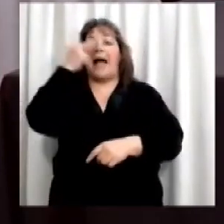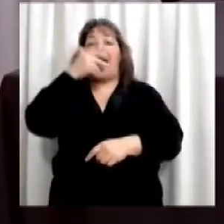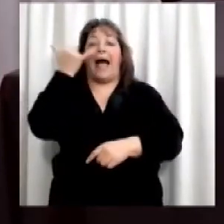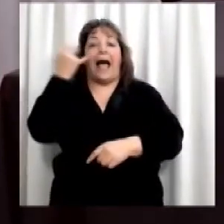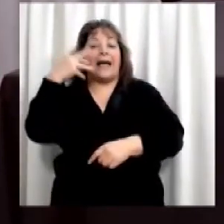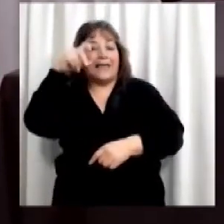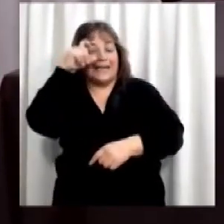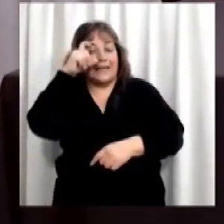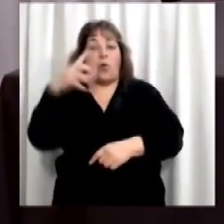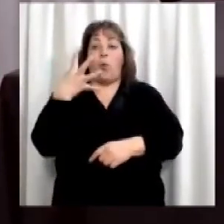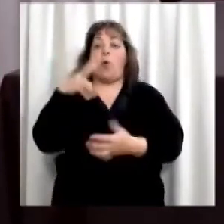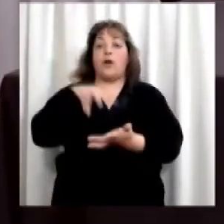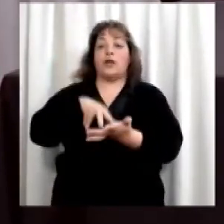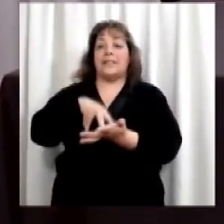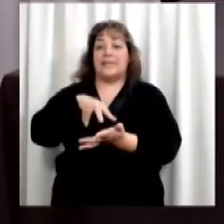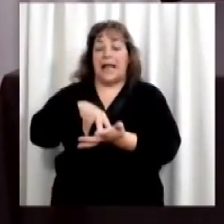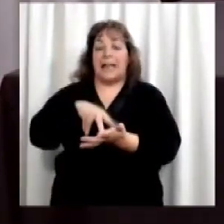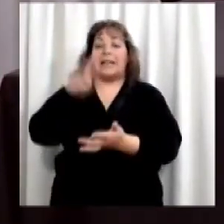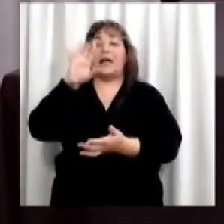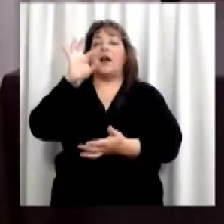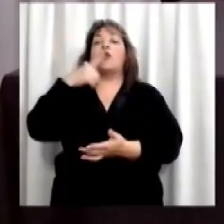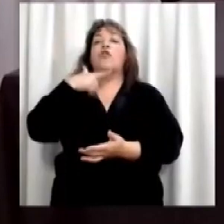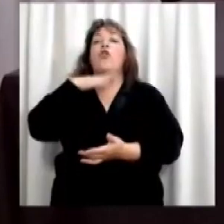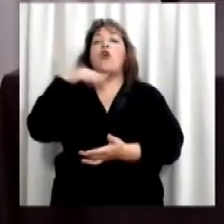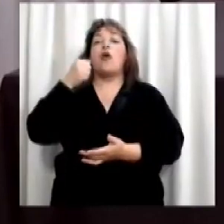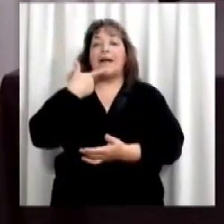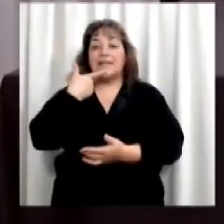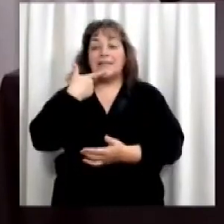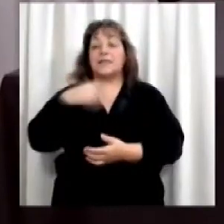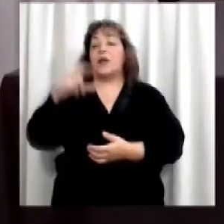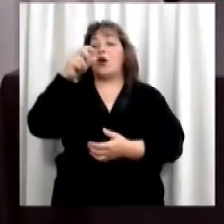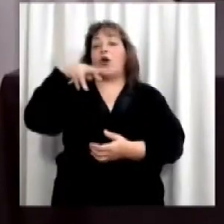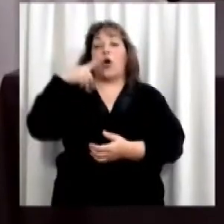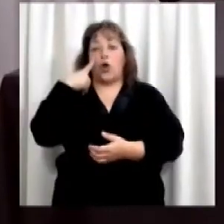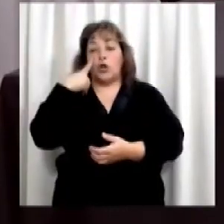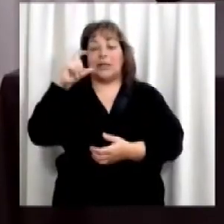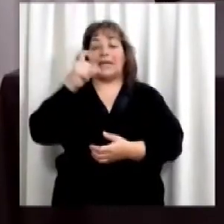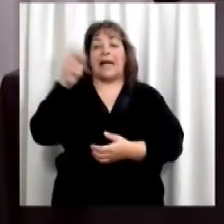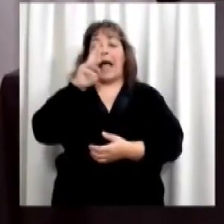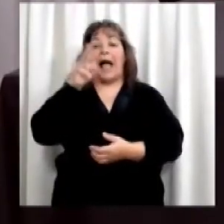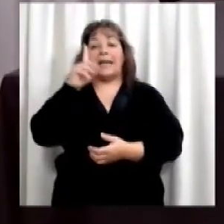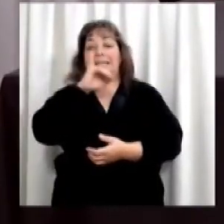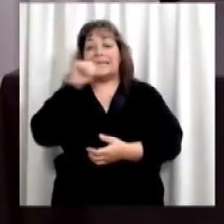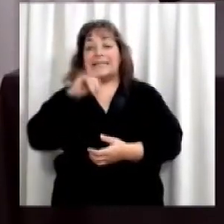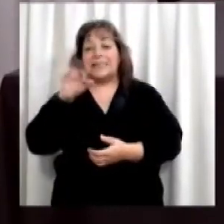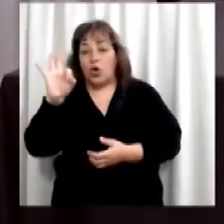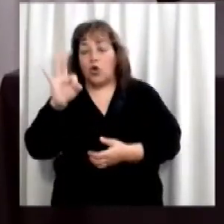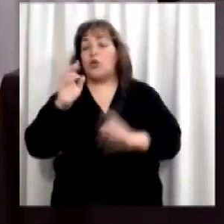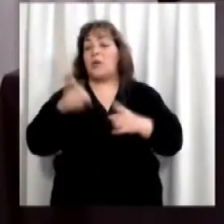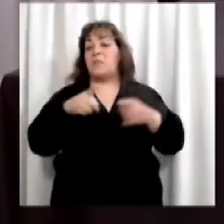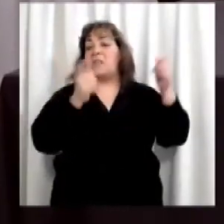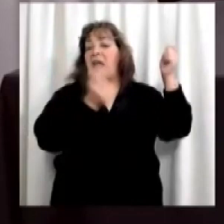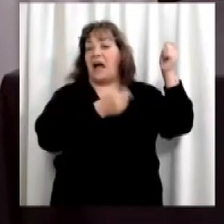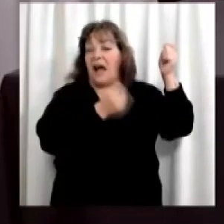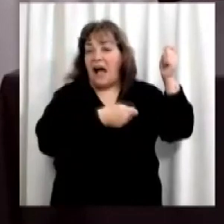de Salta, Ivana Rojas, Laconi, Muxas, Noelia Carrizo, Aito Rodríguez, Julio